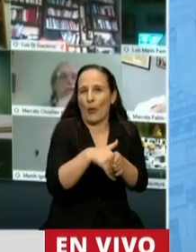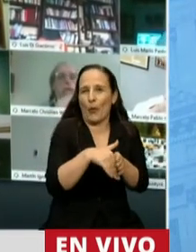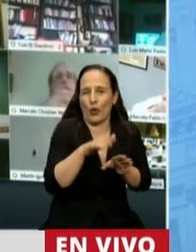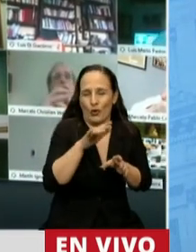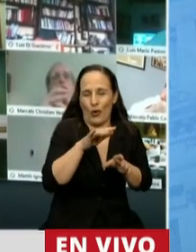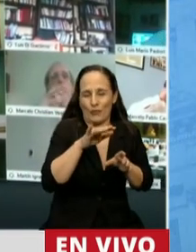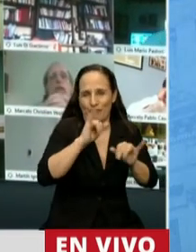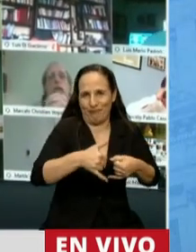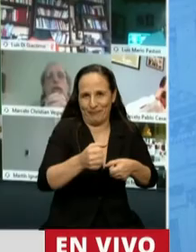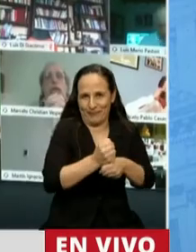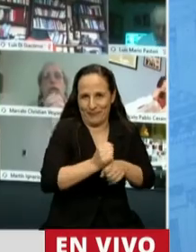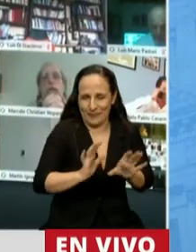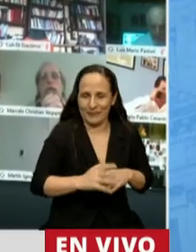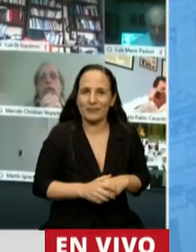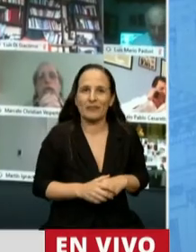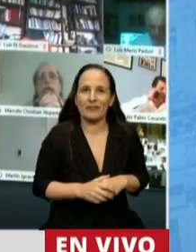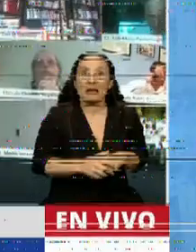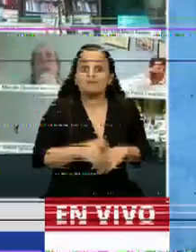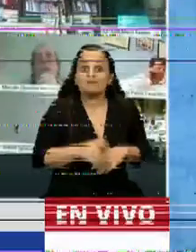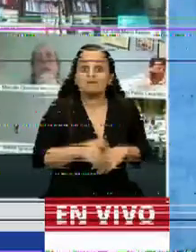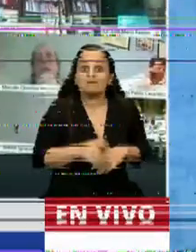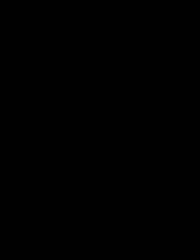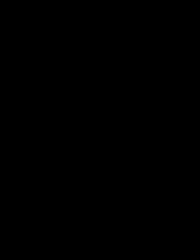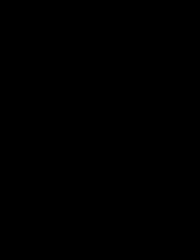afirmativa. En aras de esa solidaridad...